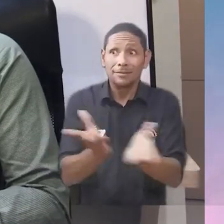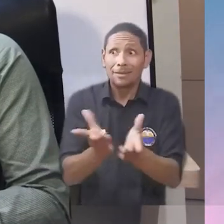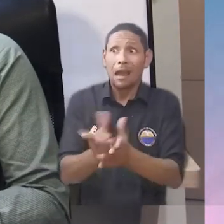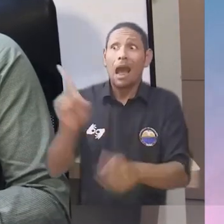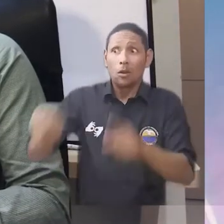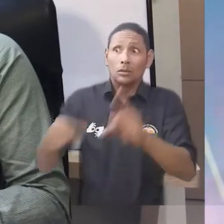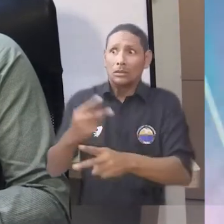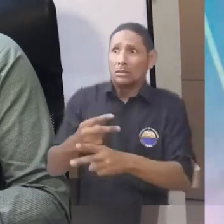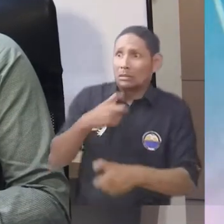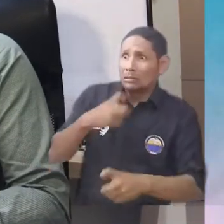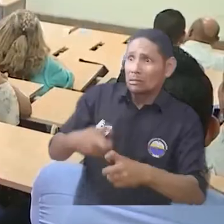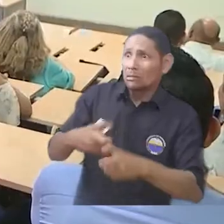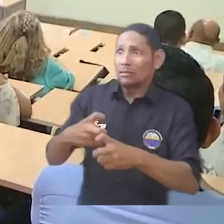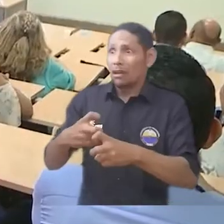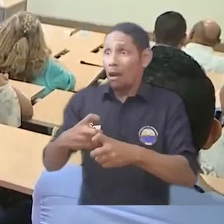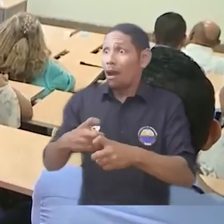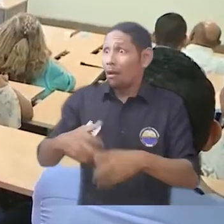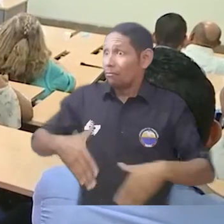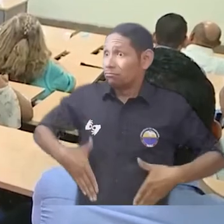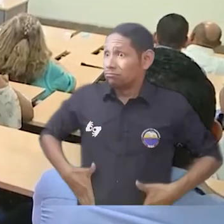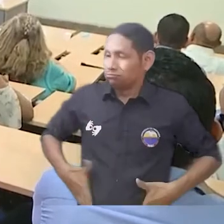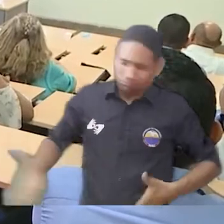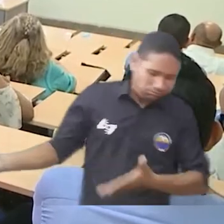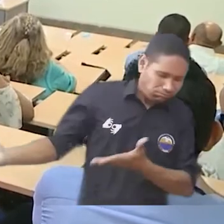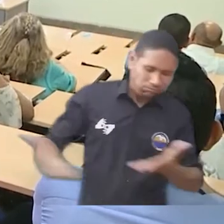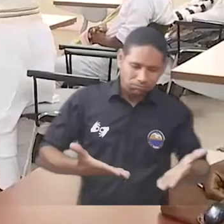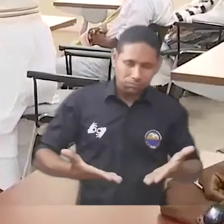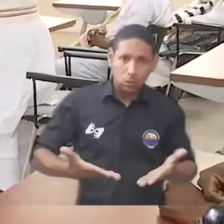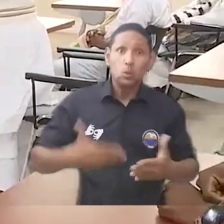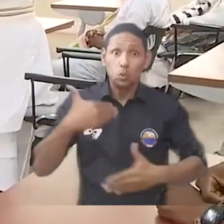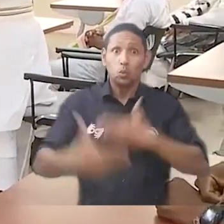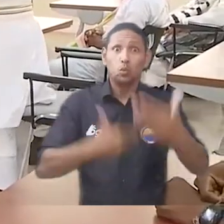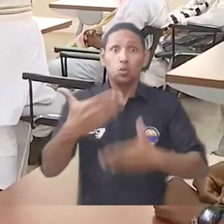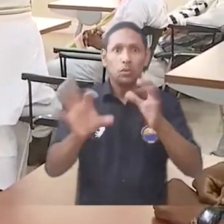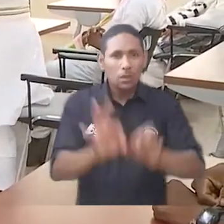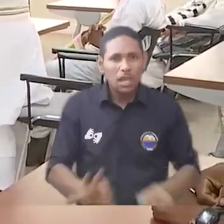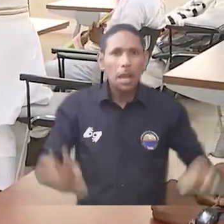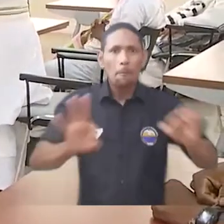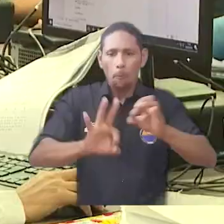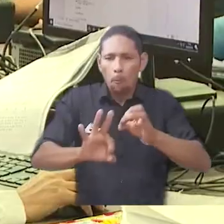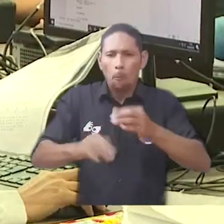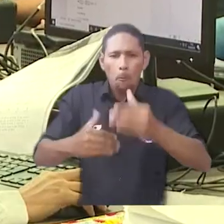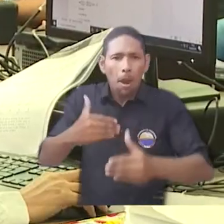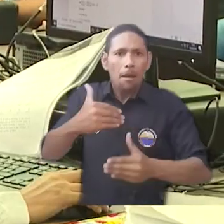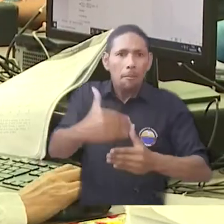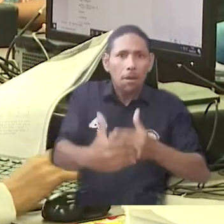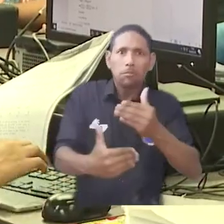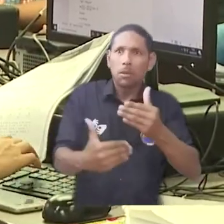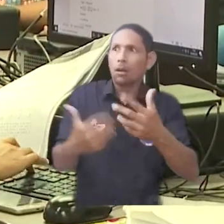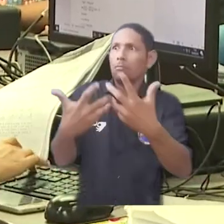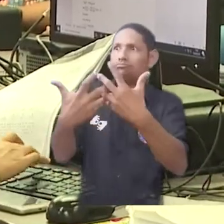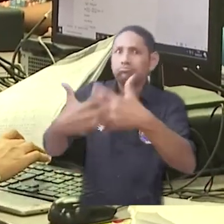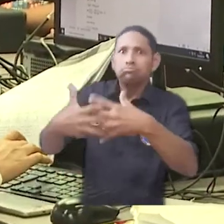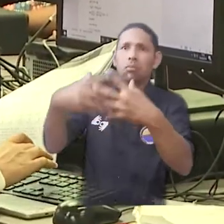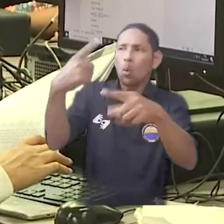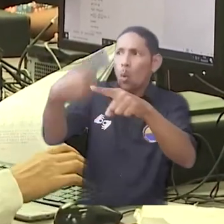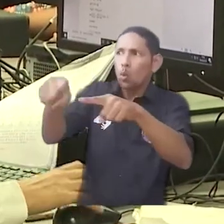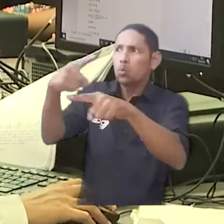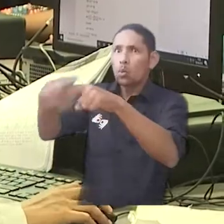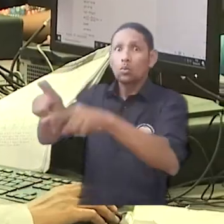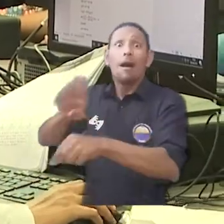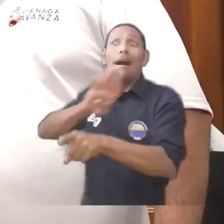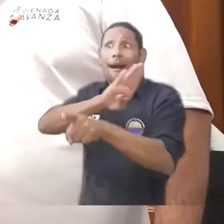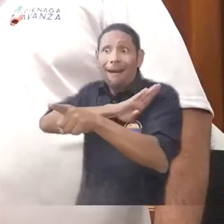educación de estudiantes vulnerables. El grupo docente reconoció que en este proceso ha sido importante la manera gradual en que diferentes